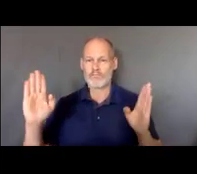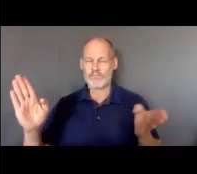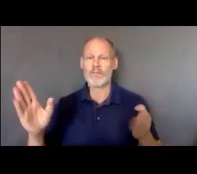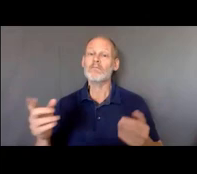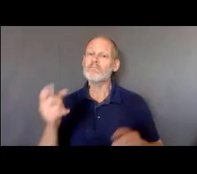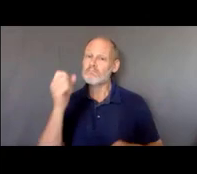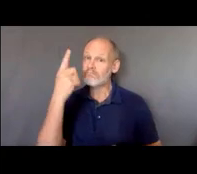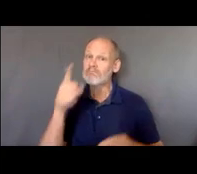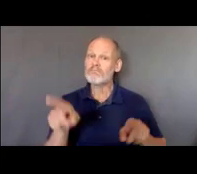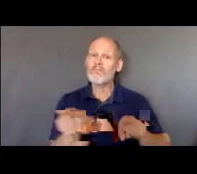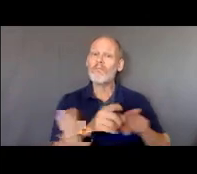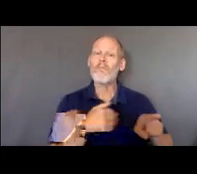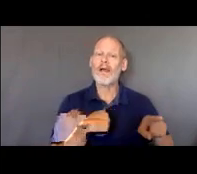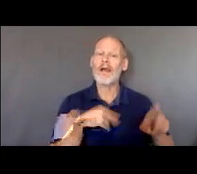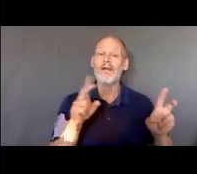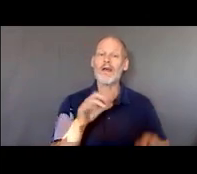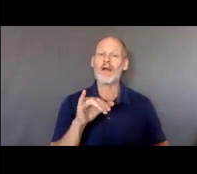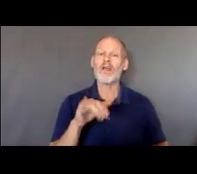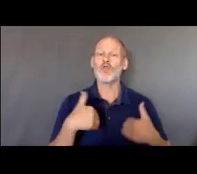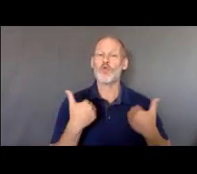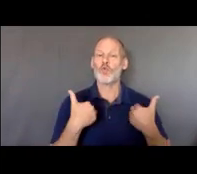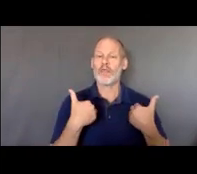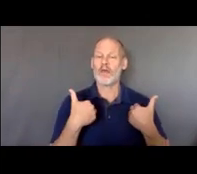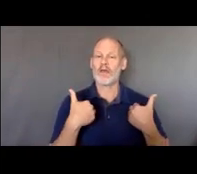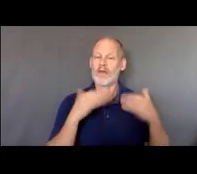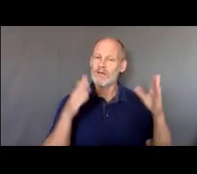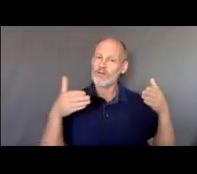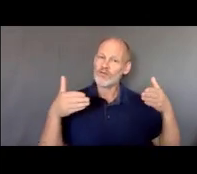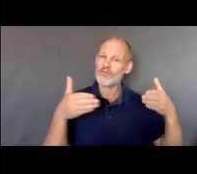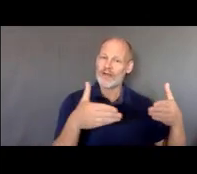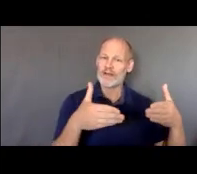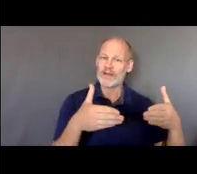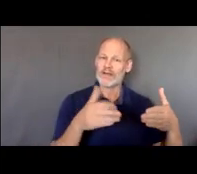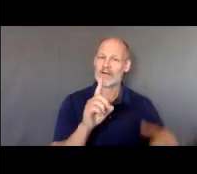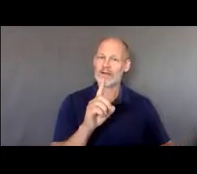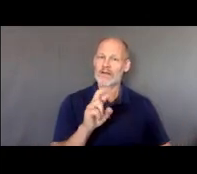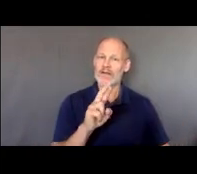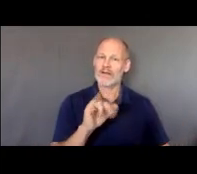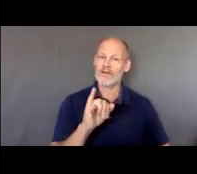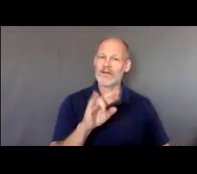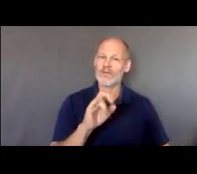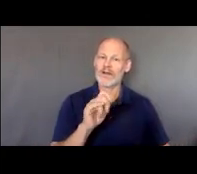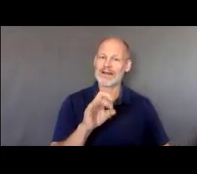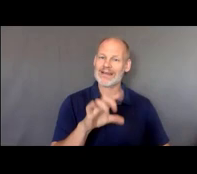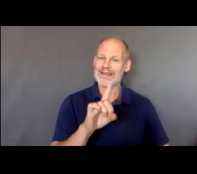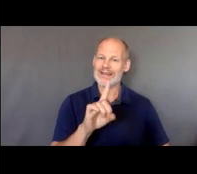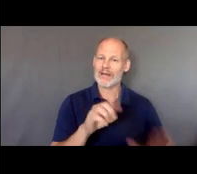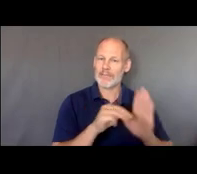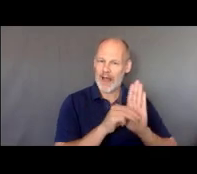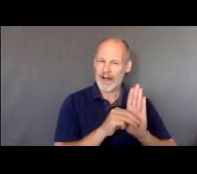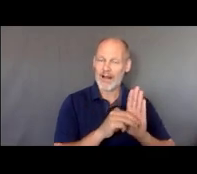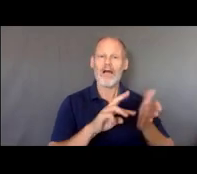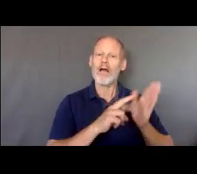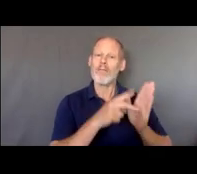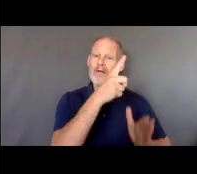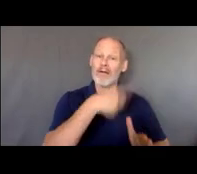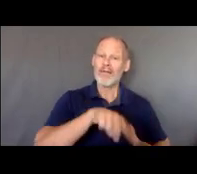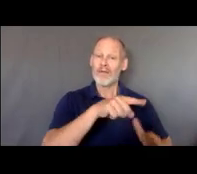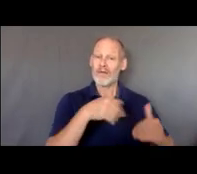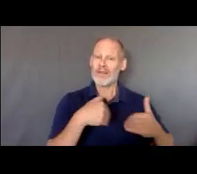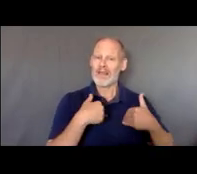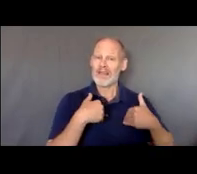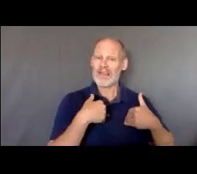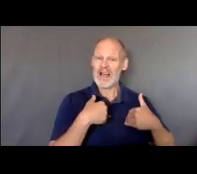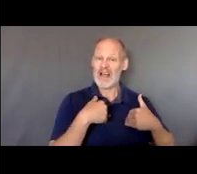de dirección juvenil donde los jóvenes pueden abogar por sí mismos entonces por lo general no trabajamos con los jóvenes